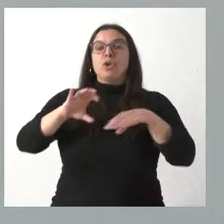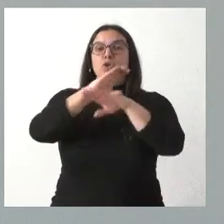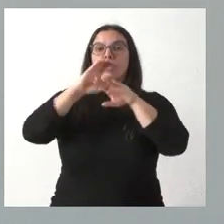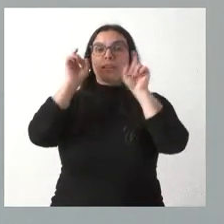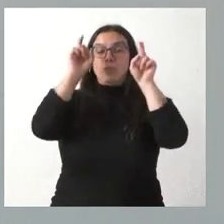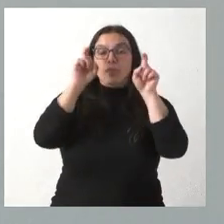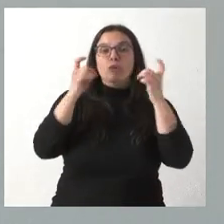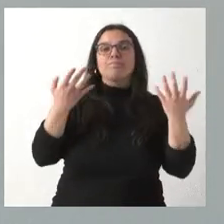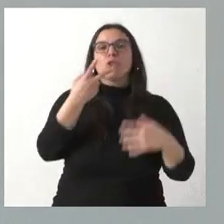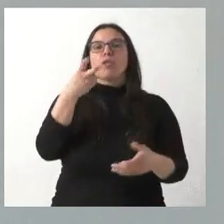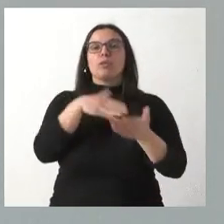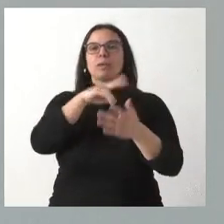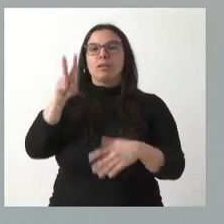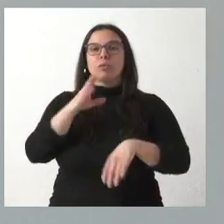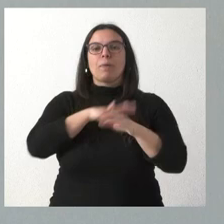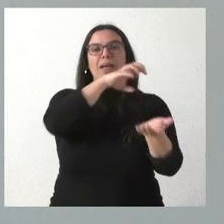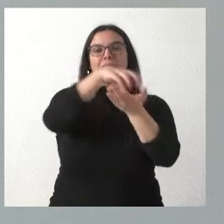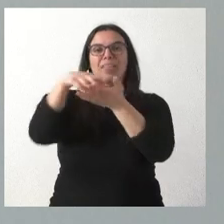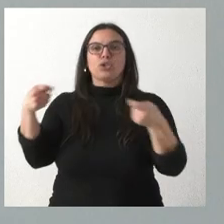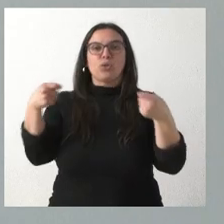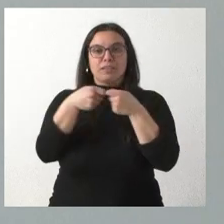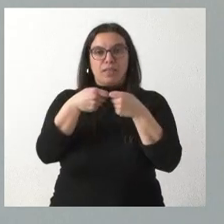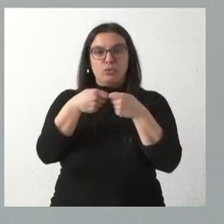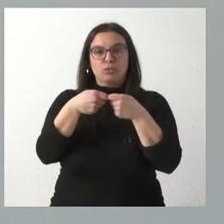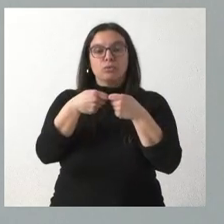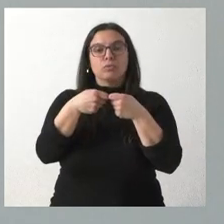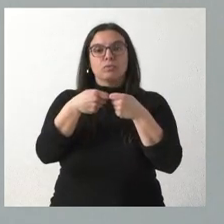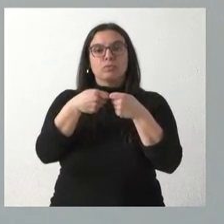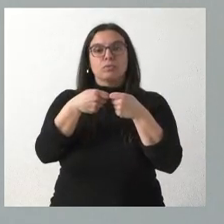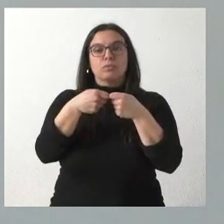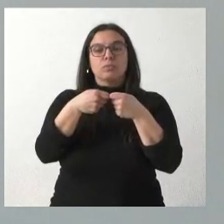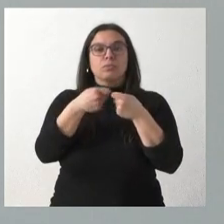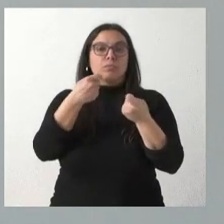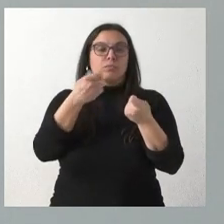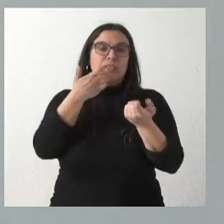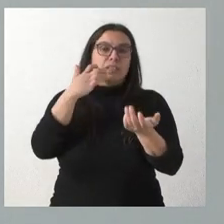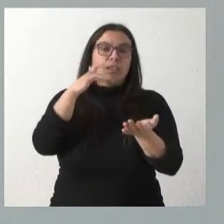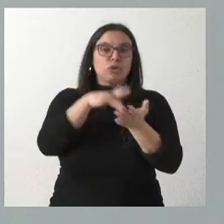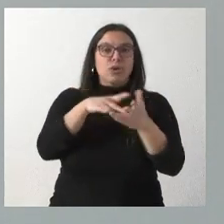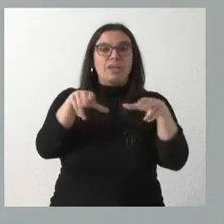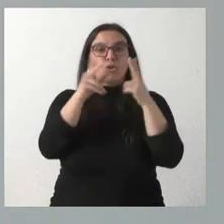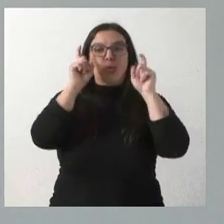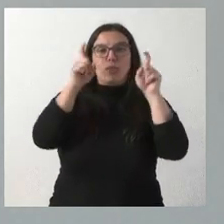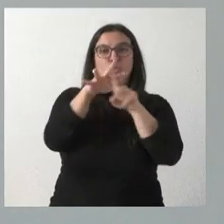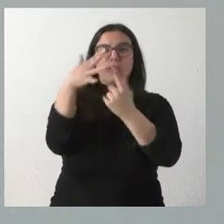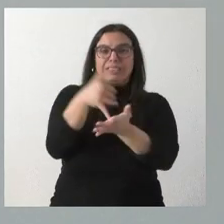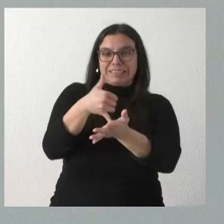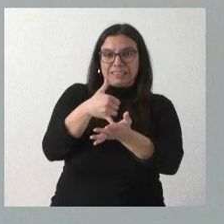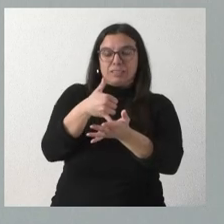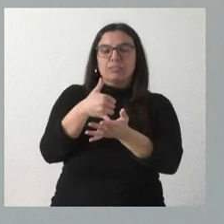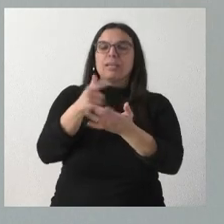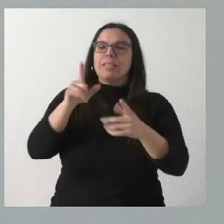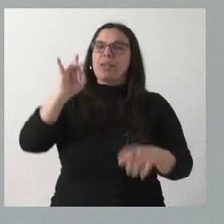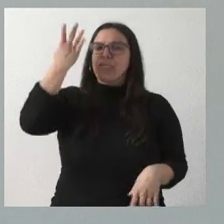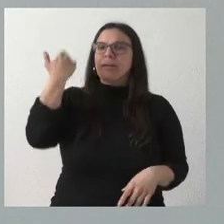200.000 euros para centros concertados con alta vulnerabilidad socioeducativa. Esta iniciativa ya la hemos puesto